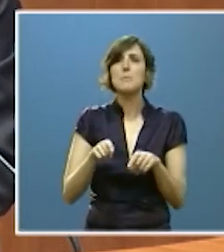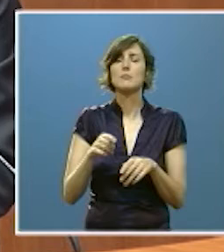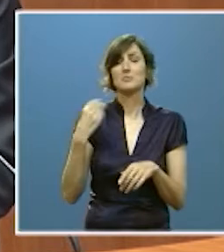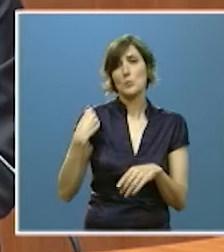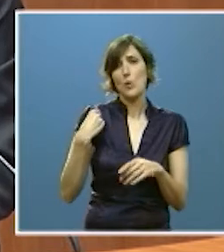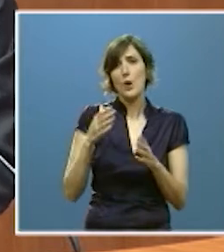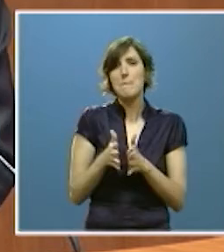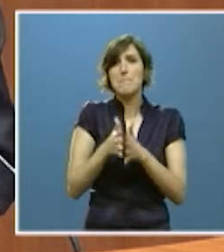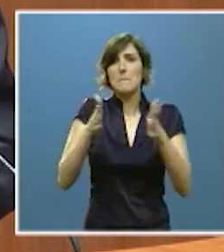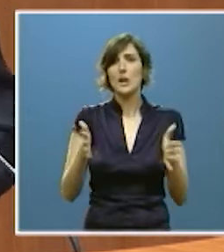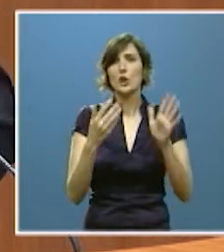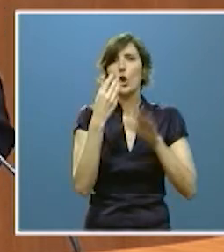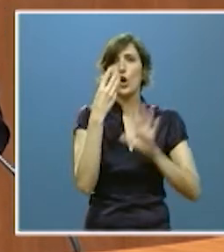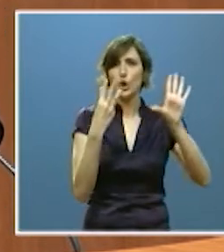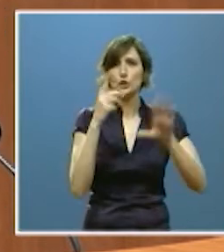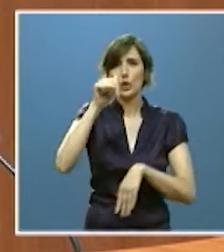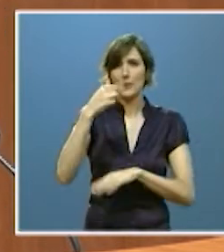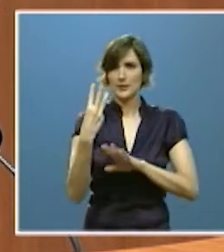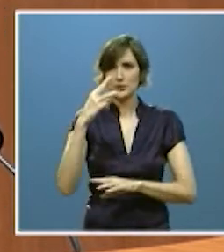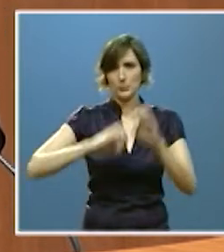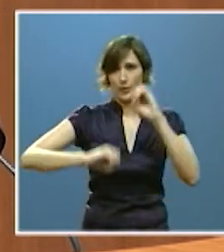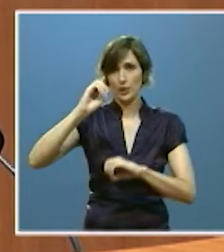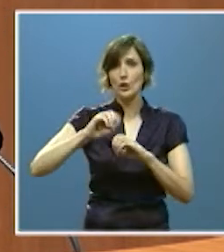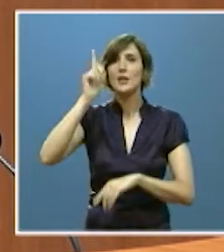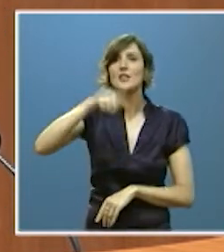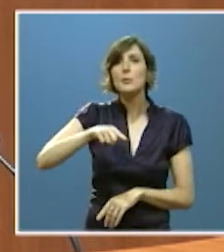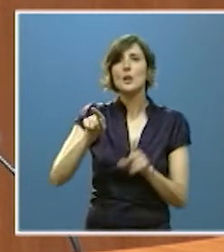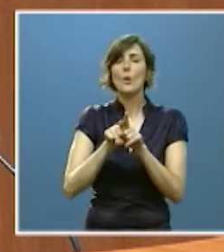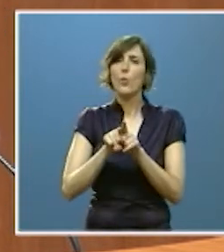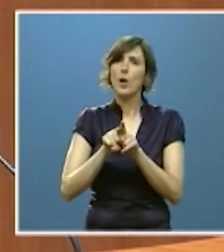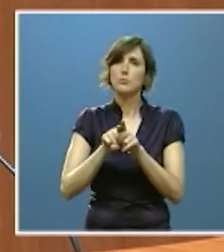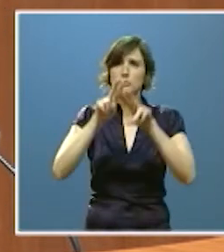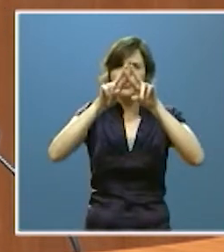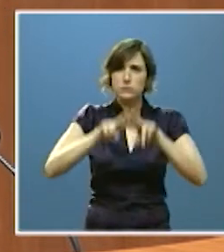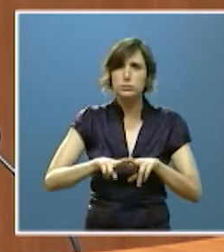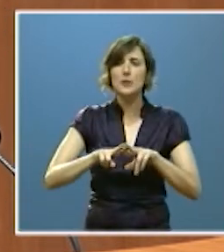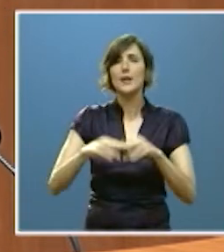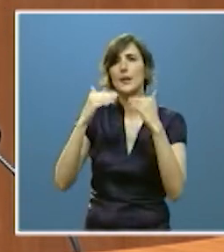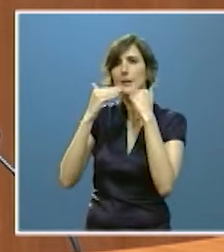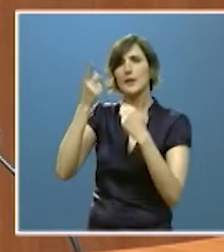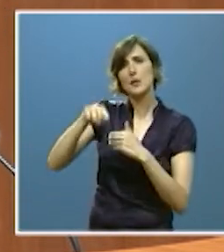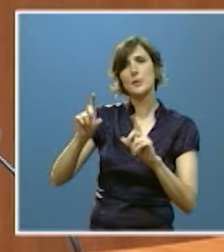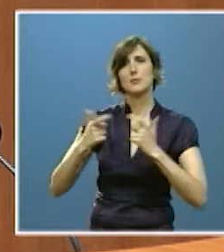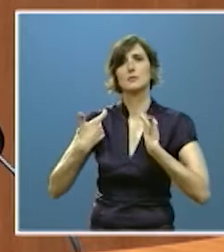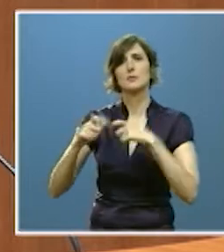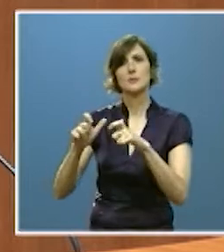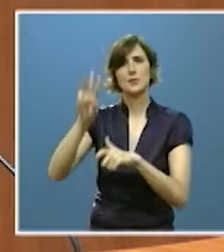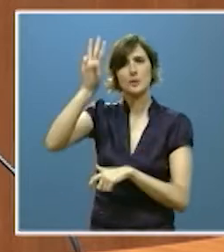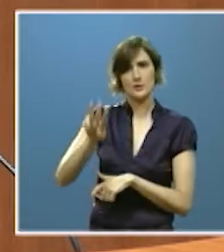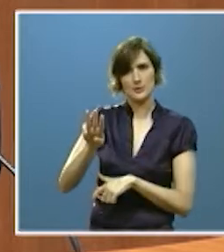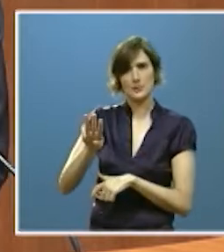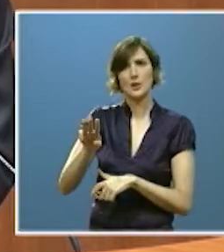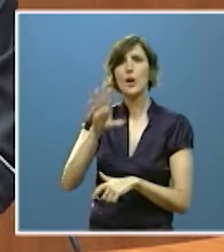% y se debe también a un vigoroso y protagonista tercer sector para cuya más intensa